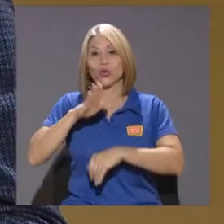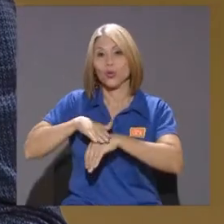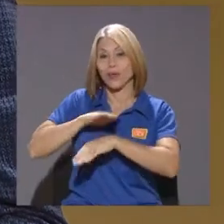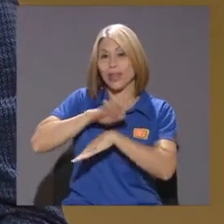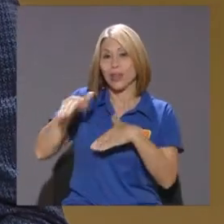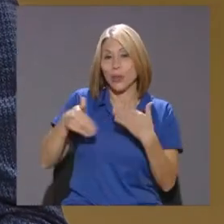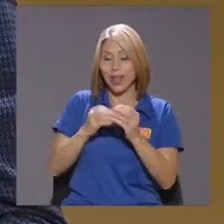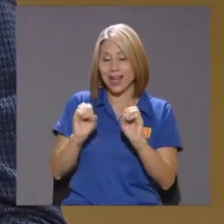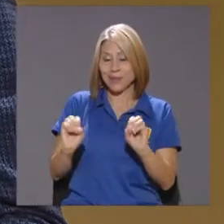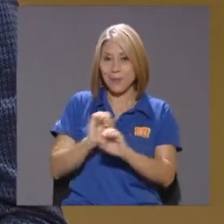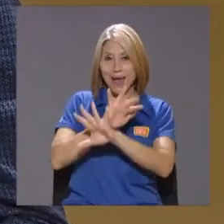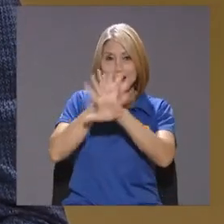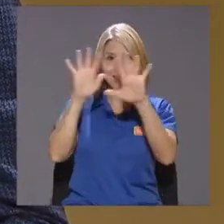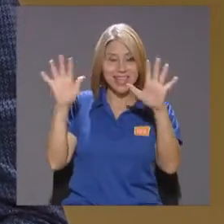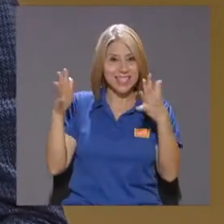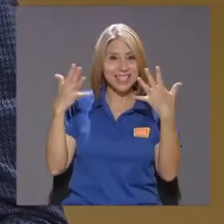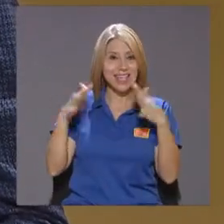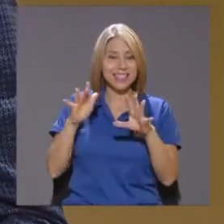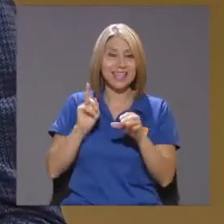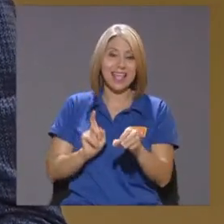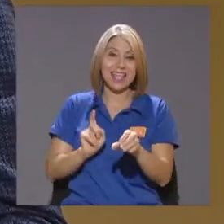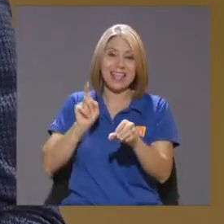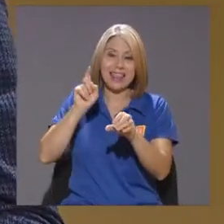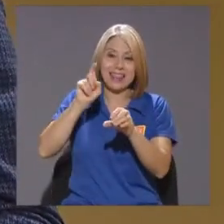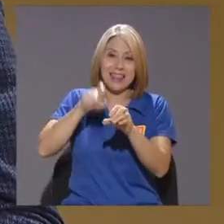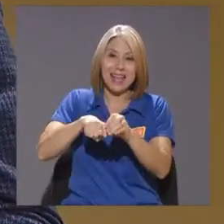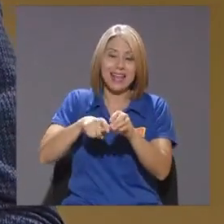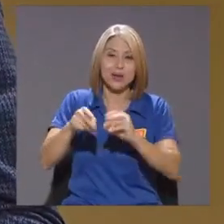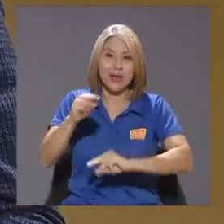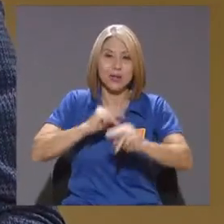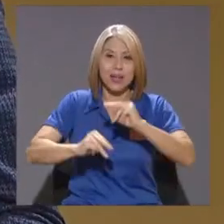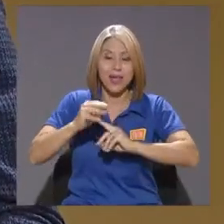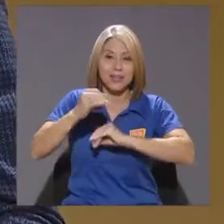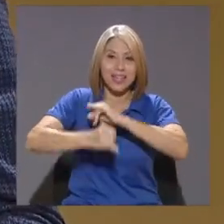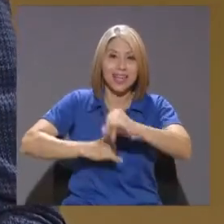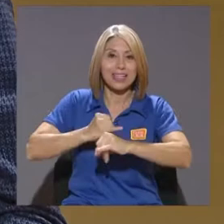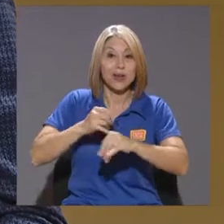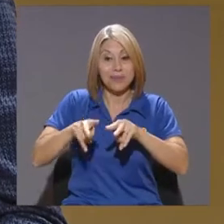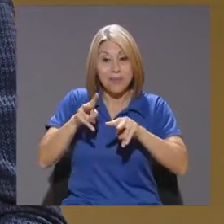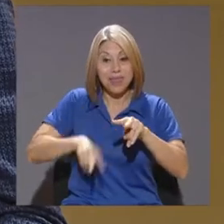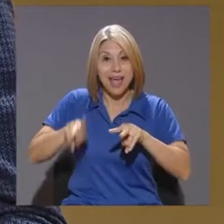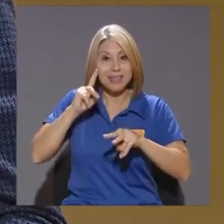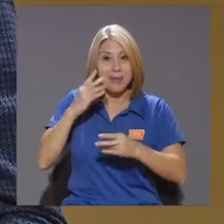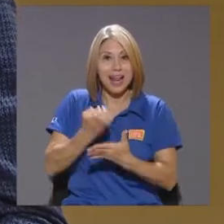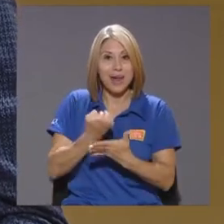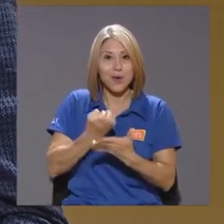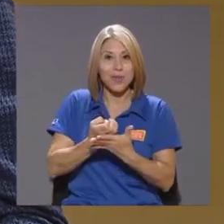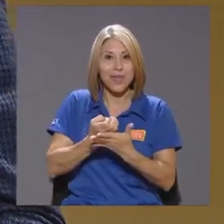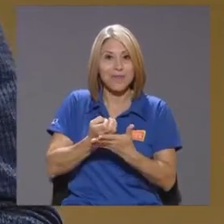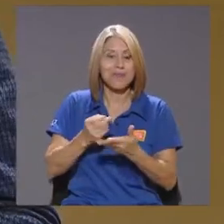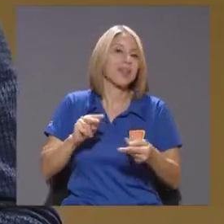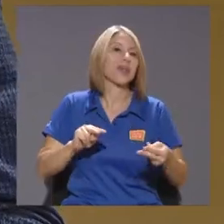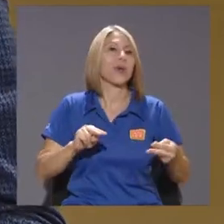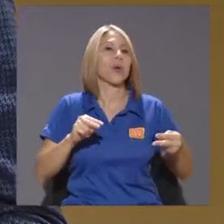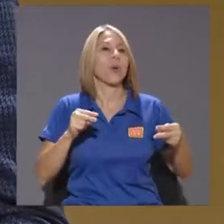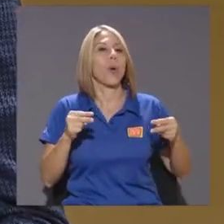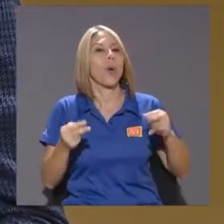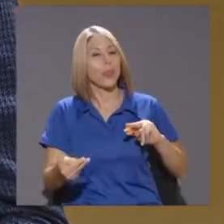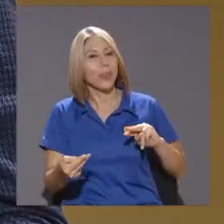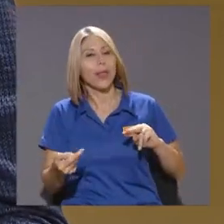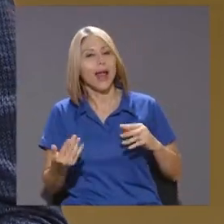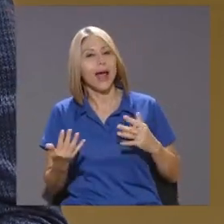Que la integración en los mercados internacionales trae Y las ventajas que se conlleva para una economía Contrario Bueno, vamos a ver